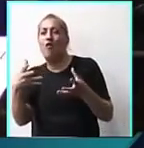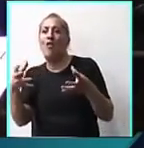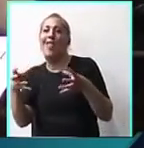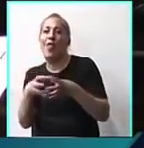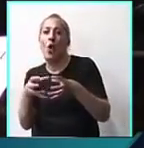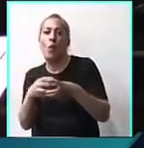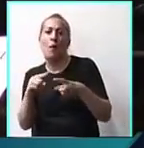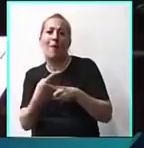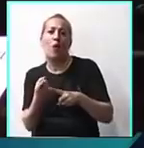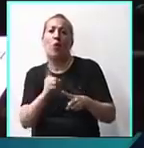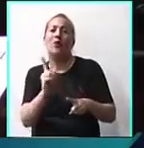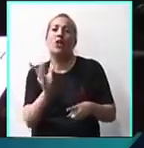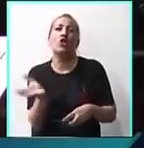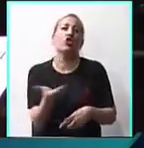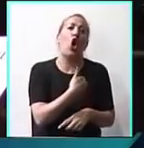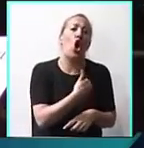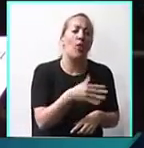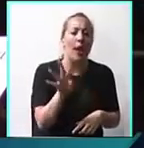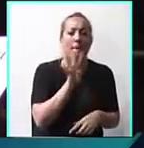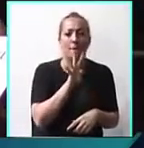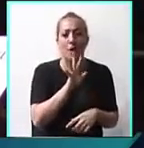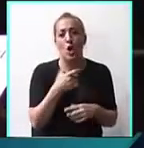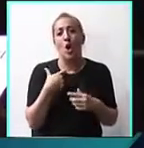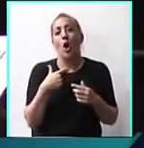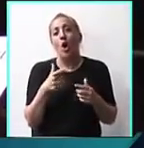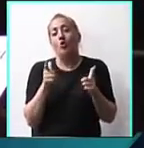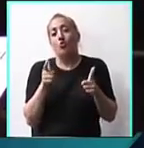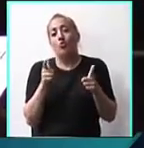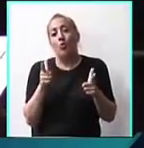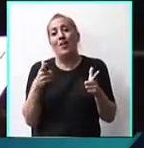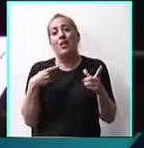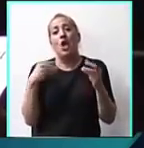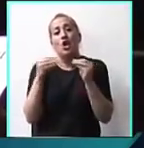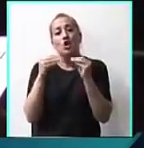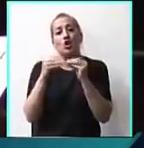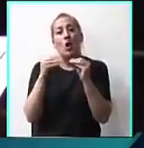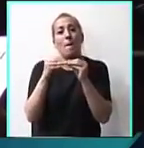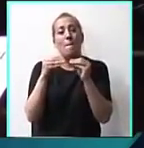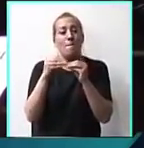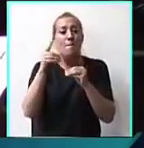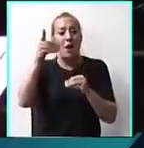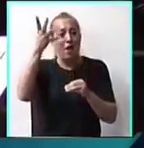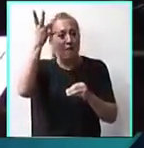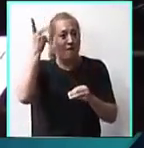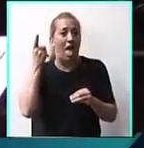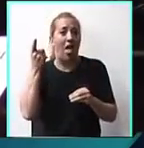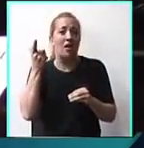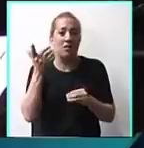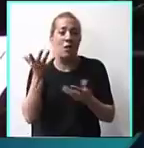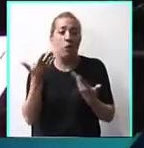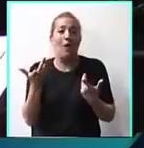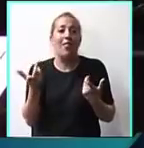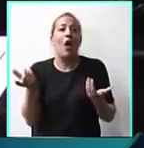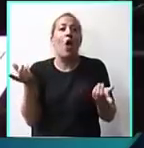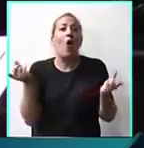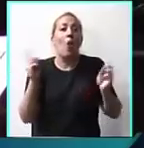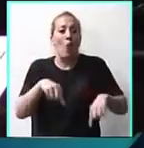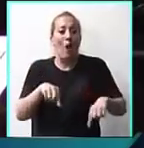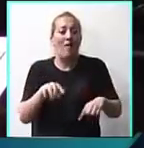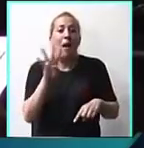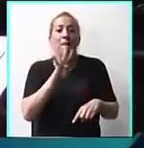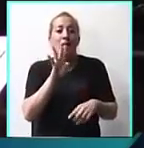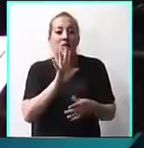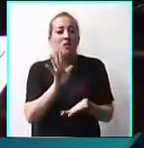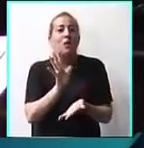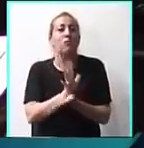por suerte los compañeros en Francia han reivindicado un poco el color, ¿no? Nos podemos volver a poner el amarillo en homenaje